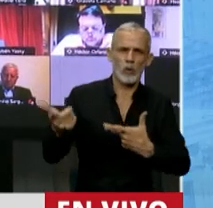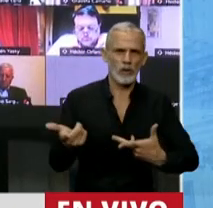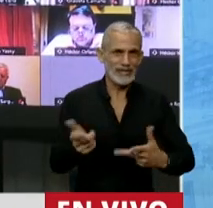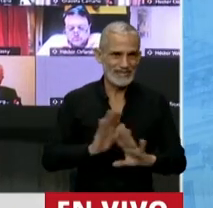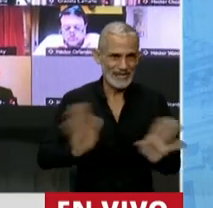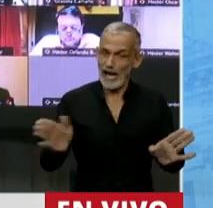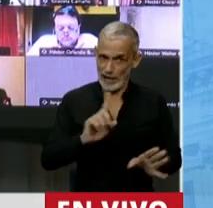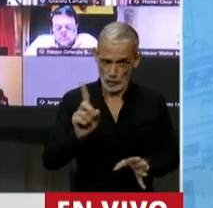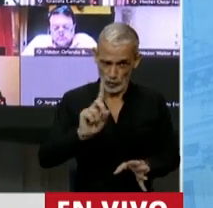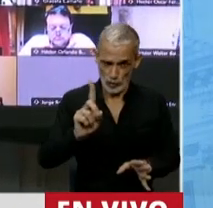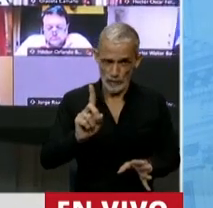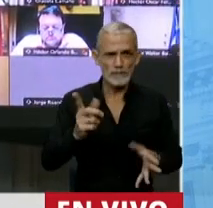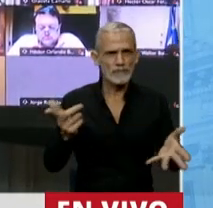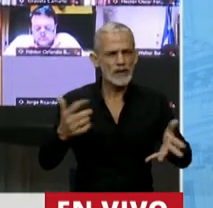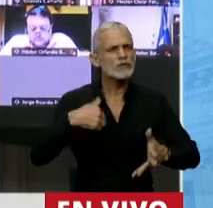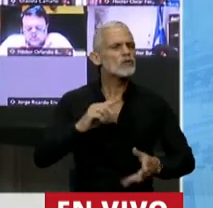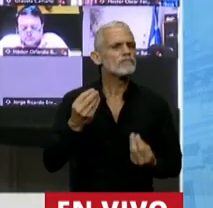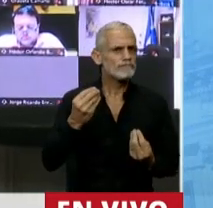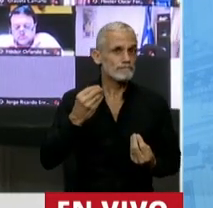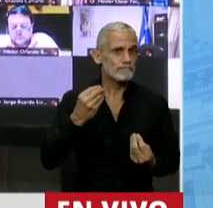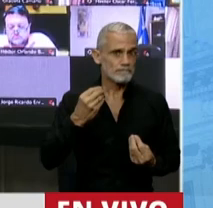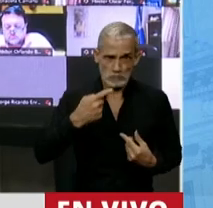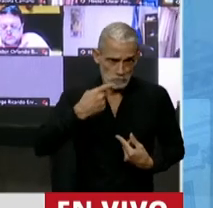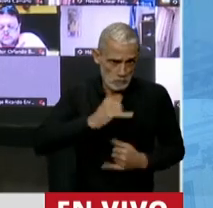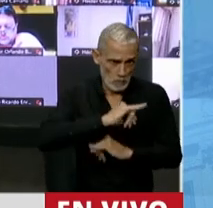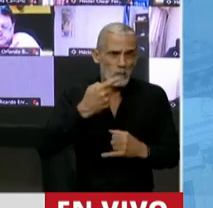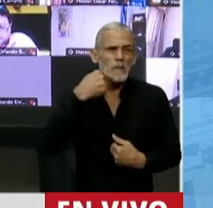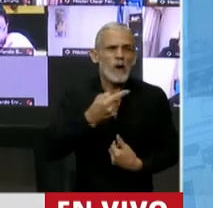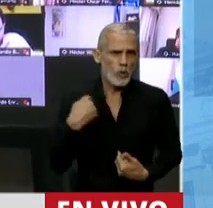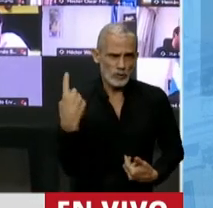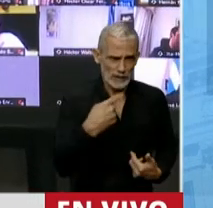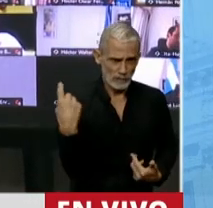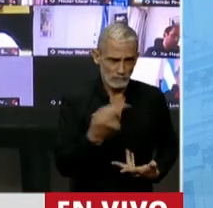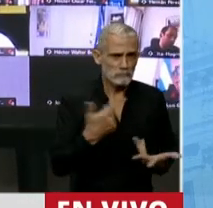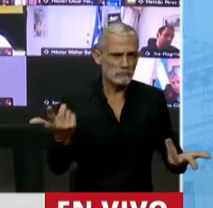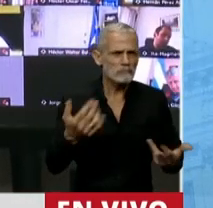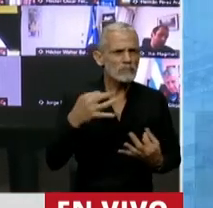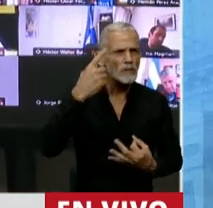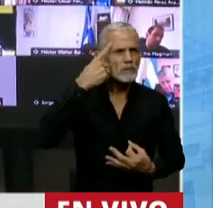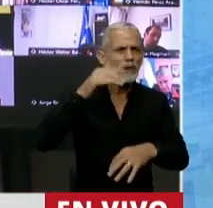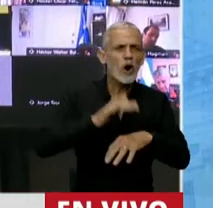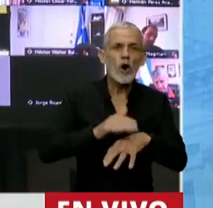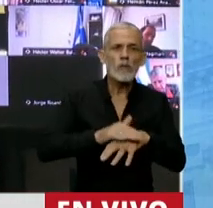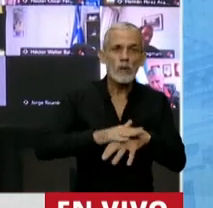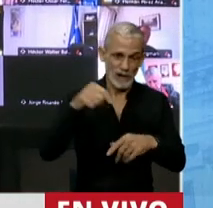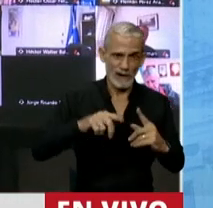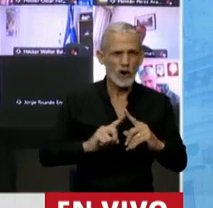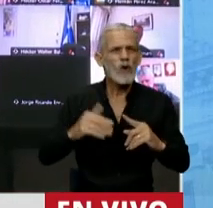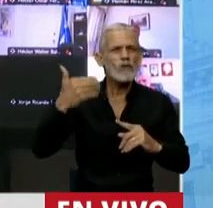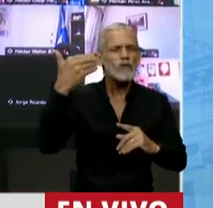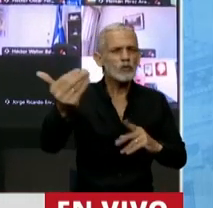legales. Y yo aquí comparto una pregunta que debería ser el disparador de un compromiso a futuro,